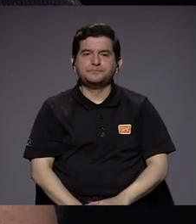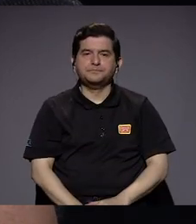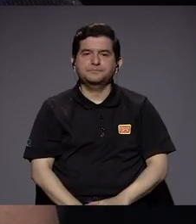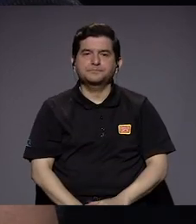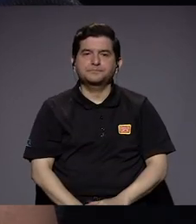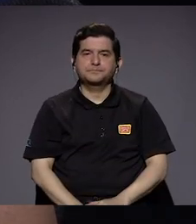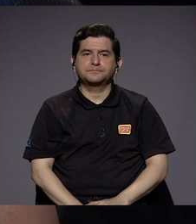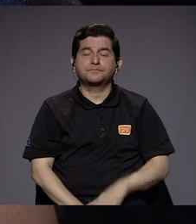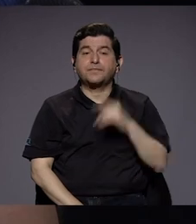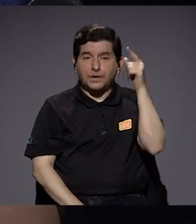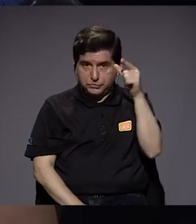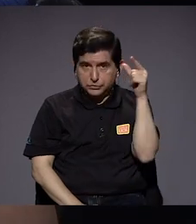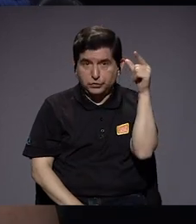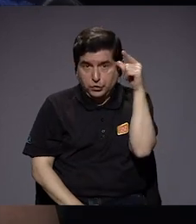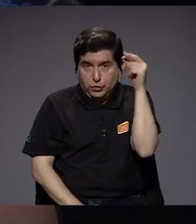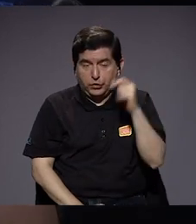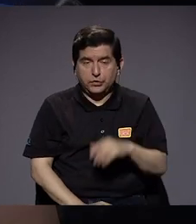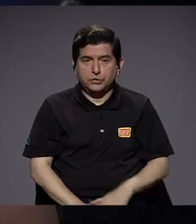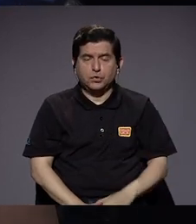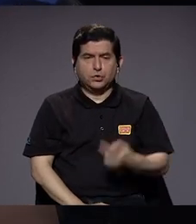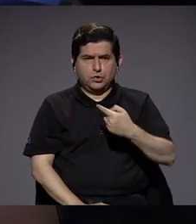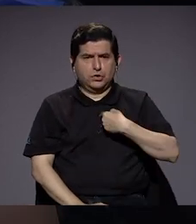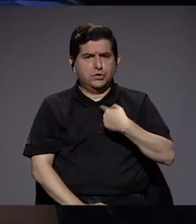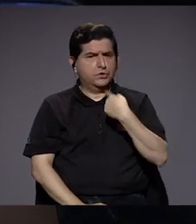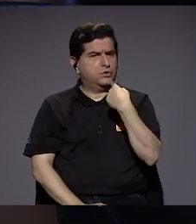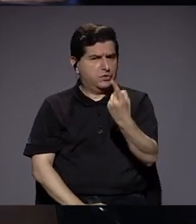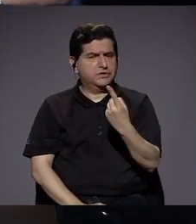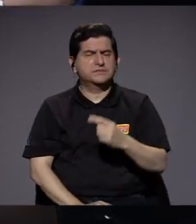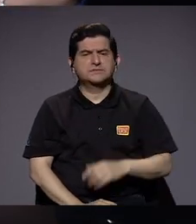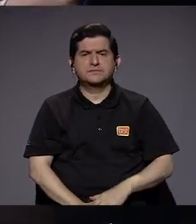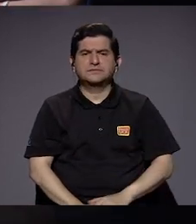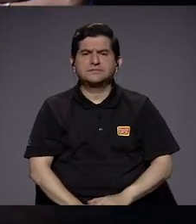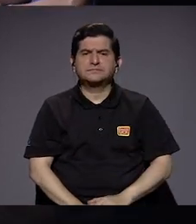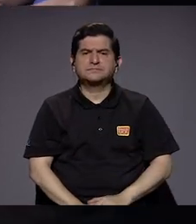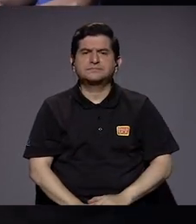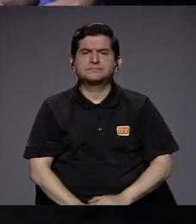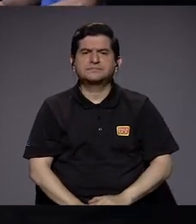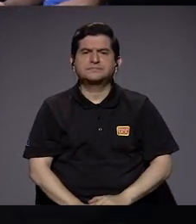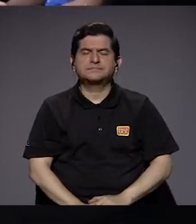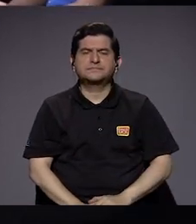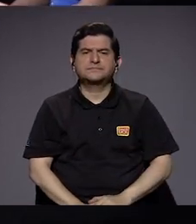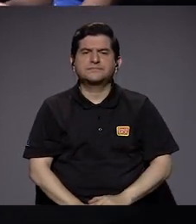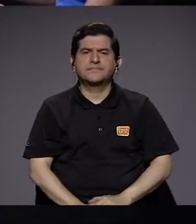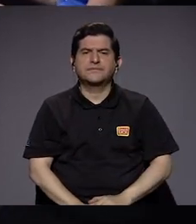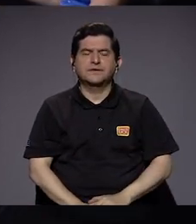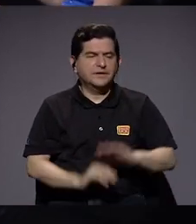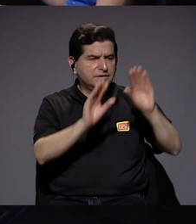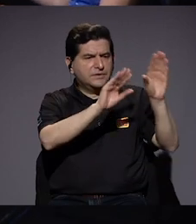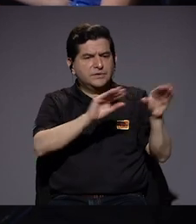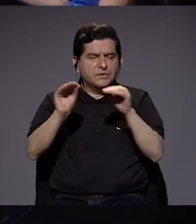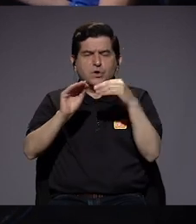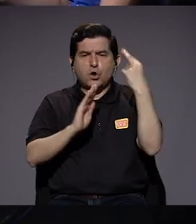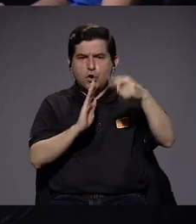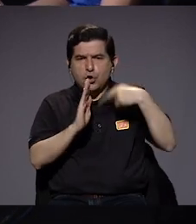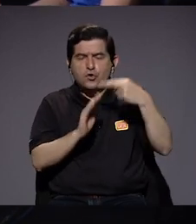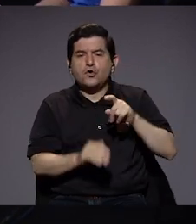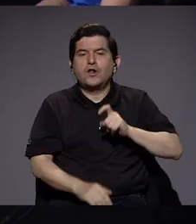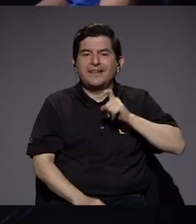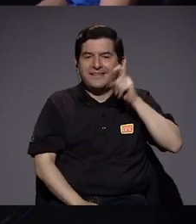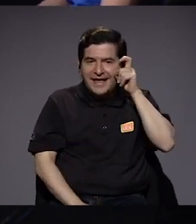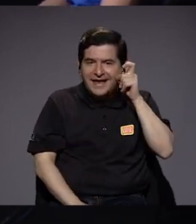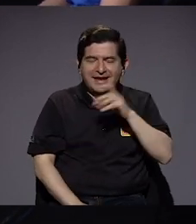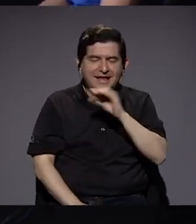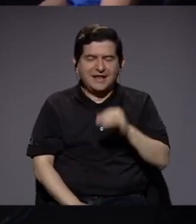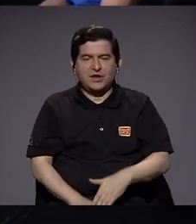Sin duda alguna, y tengo que mencionarlo definitivamente, el traslado de los roles de género y la